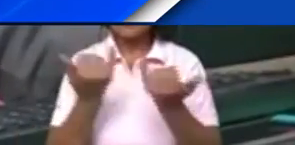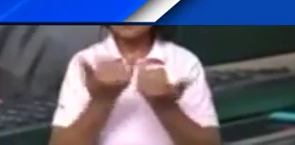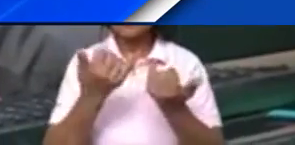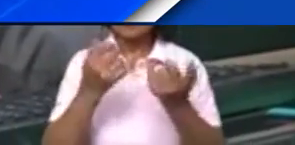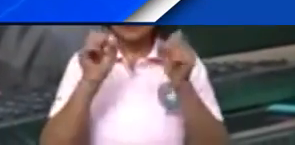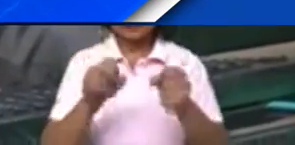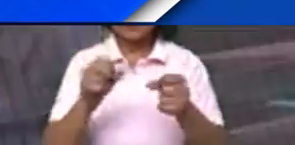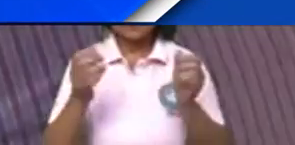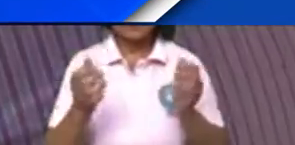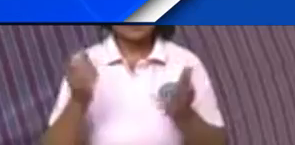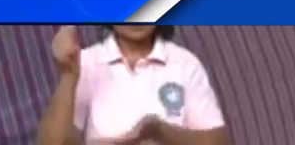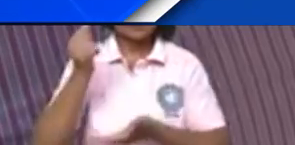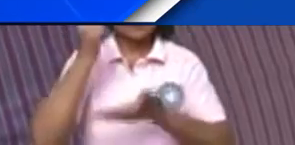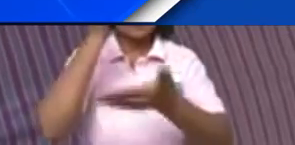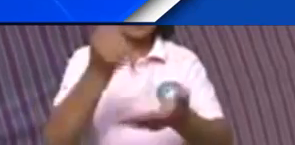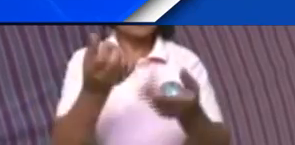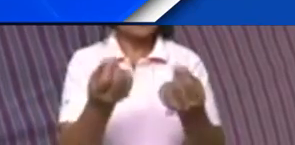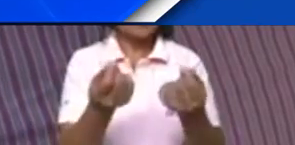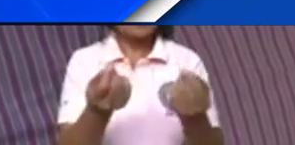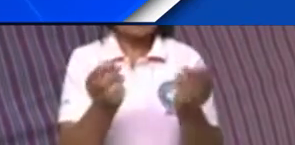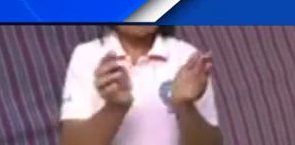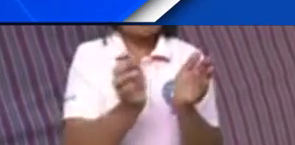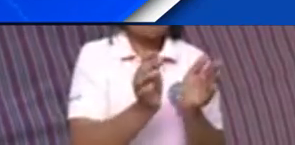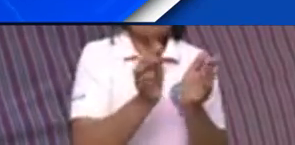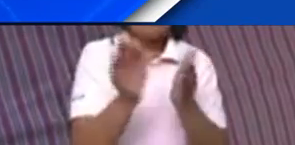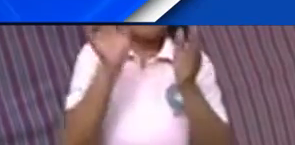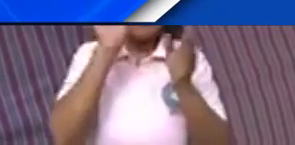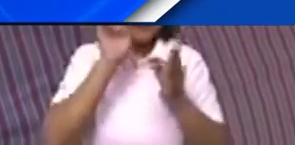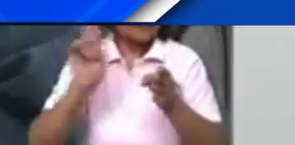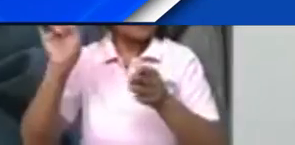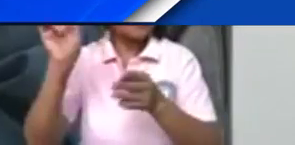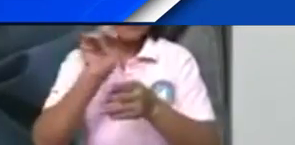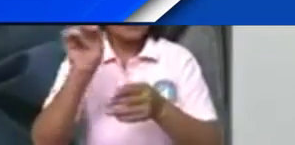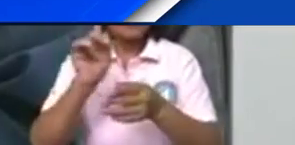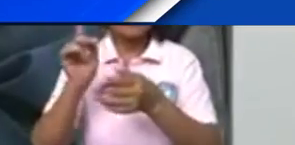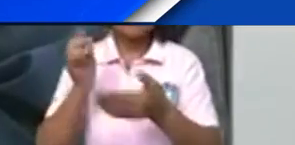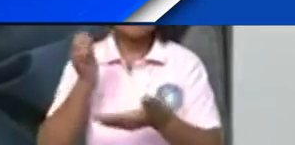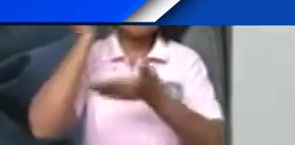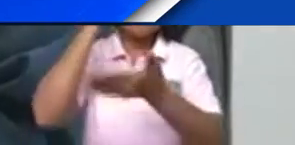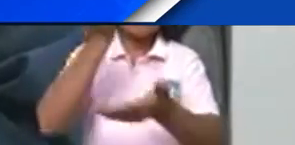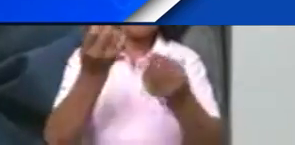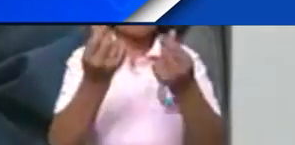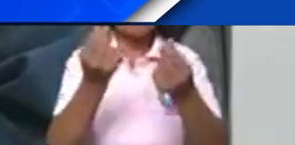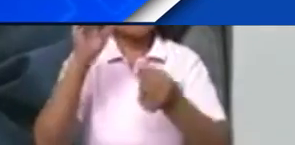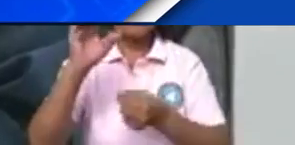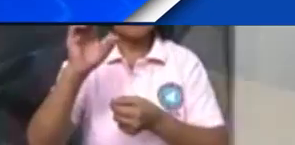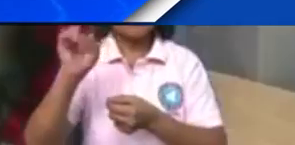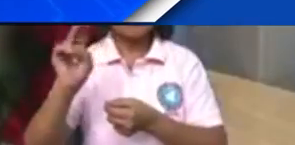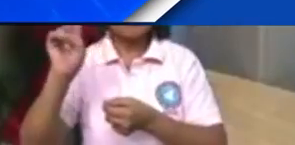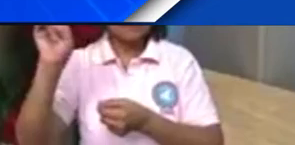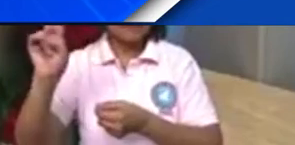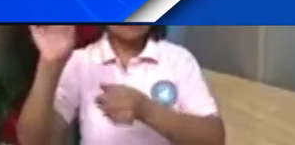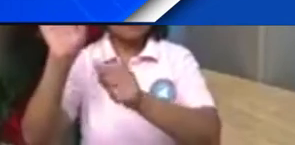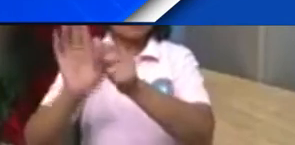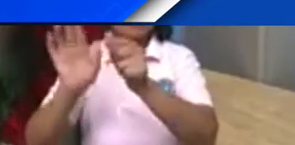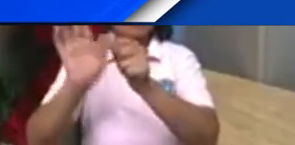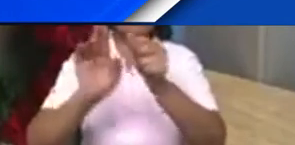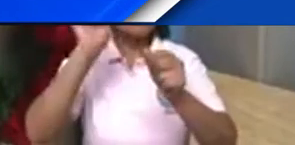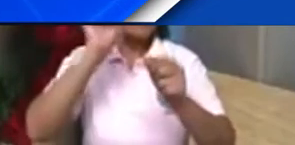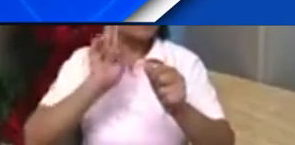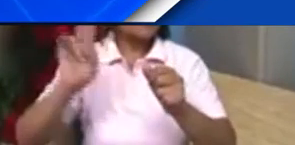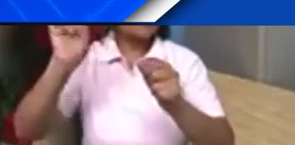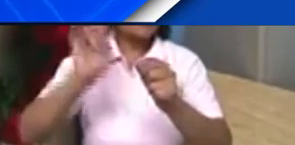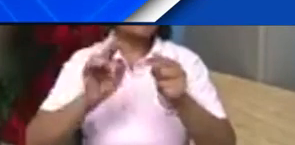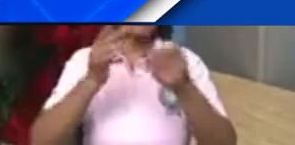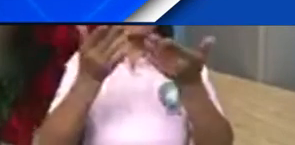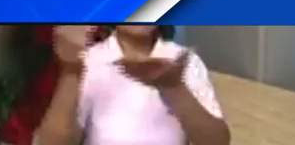haciendo no sean inversiones pequeñas por cada universidad, sino que hayan inversiones grandes desde el CNU. Y esto lo hacemos en el marco